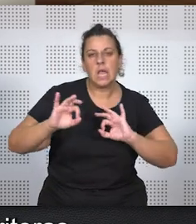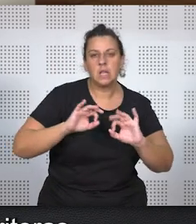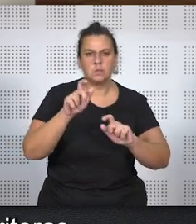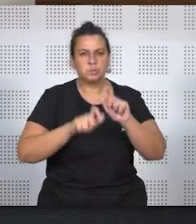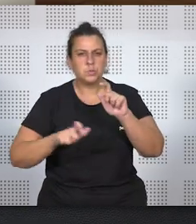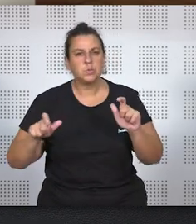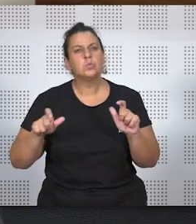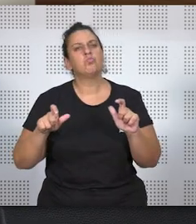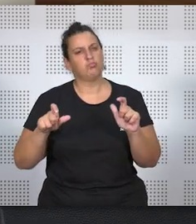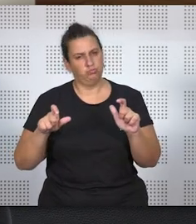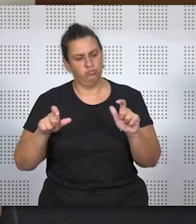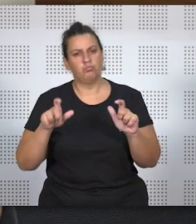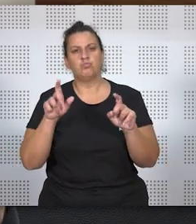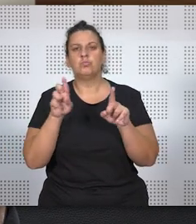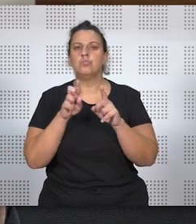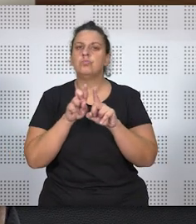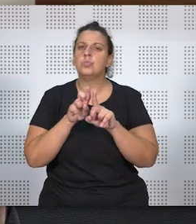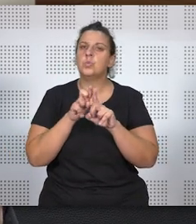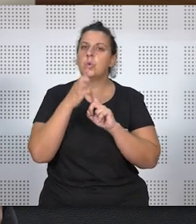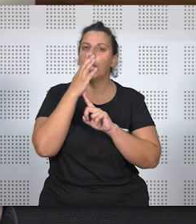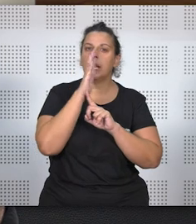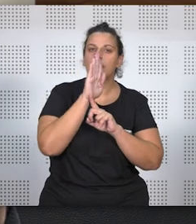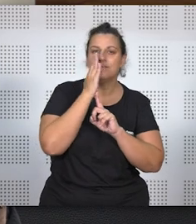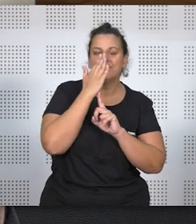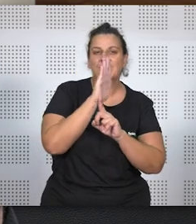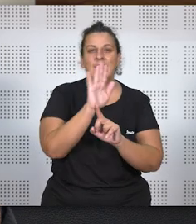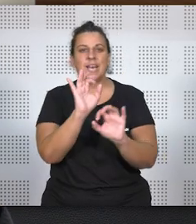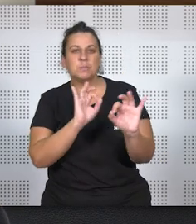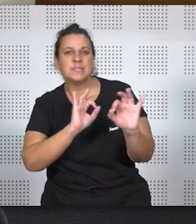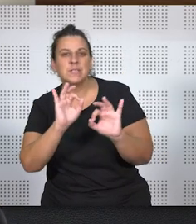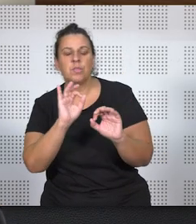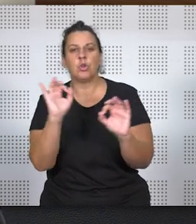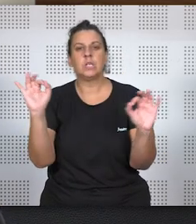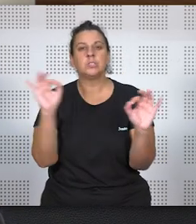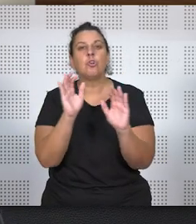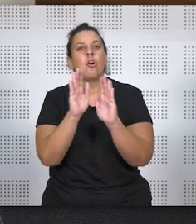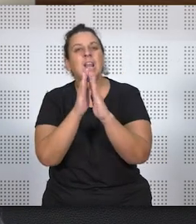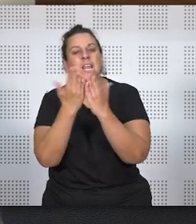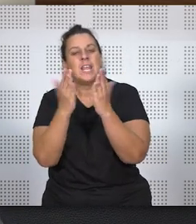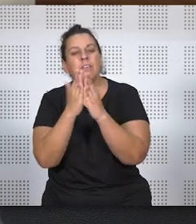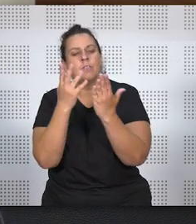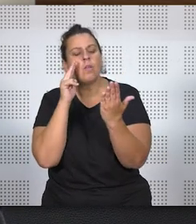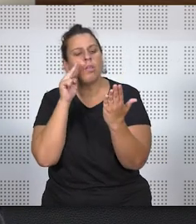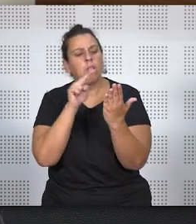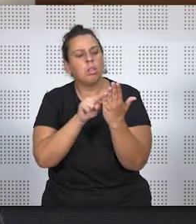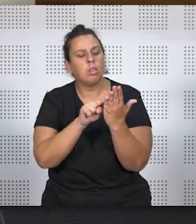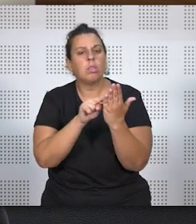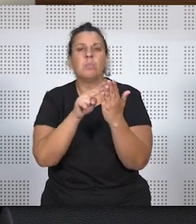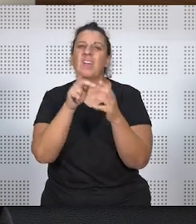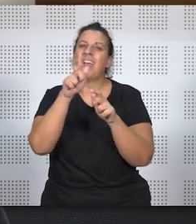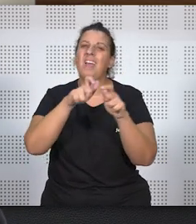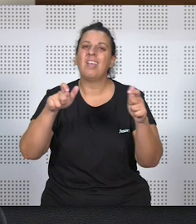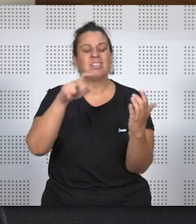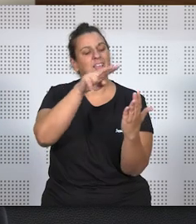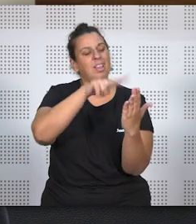que a través de las representaciones o de novelas van haciendo ver al público